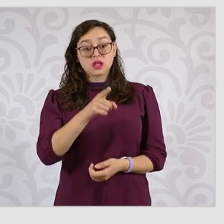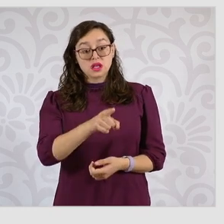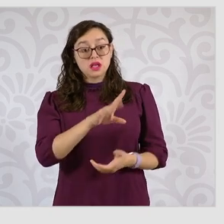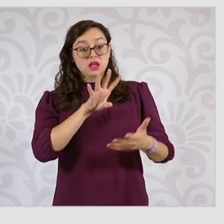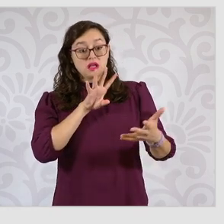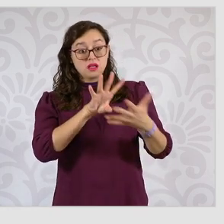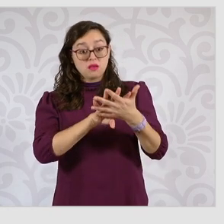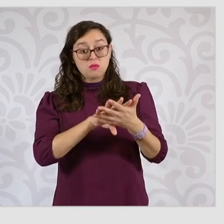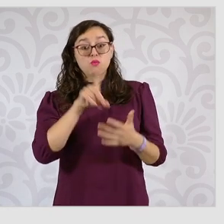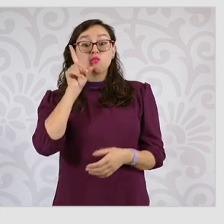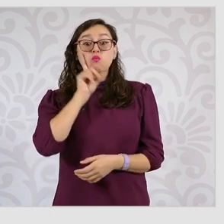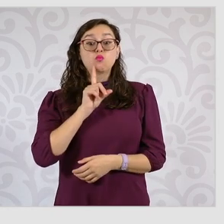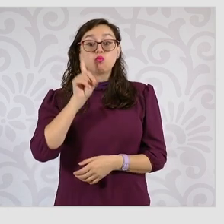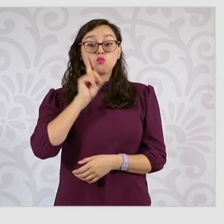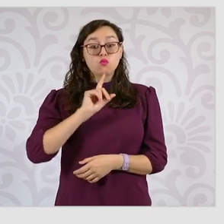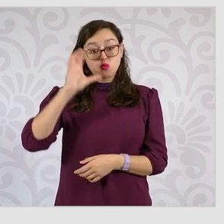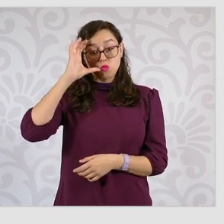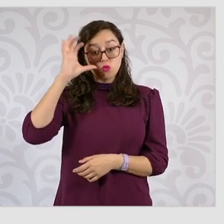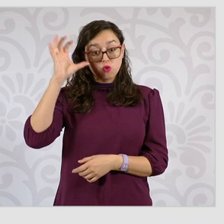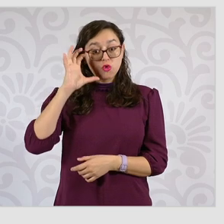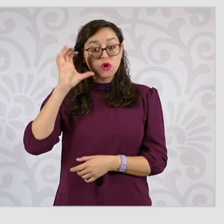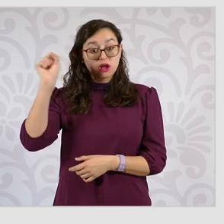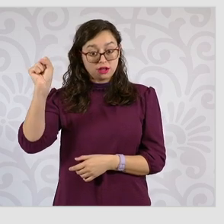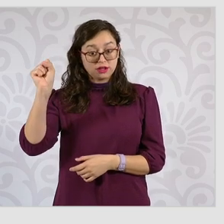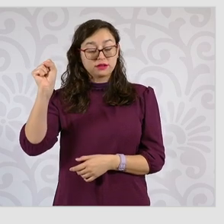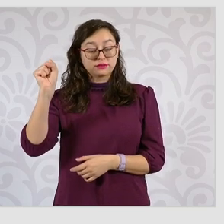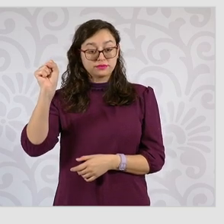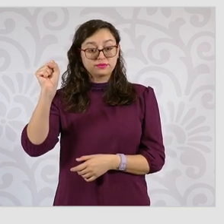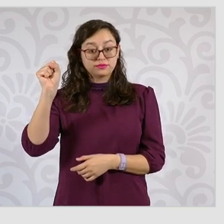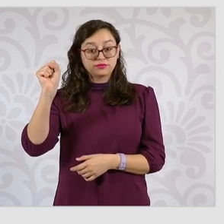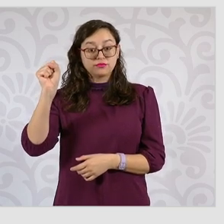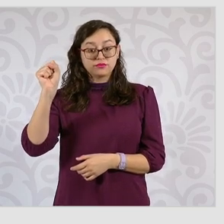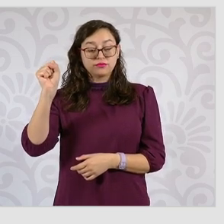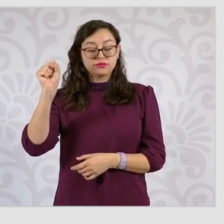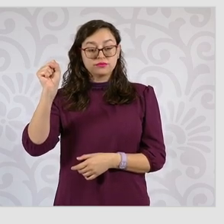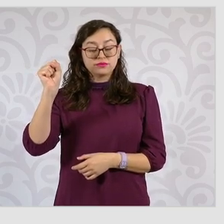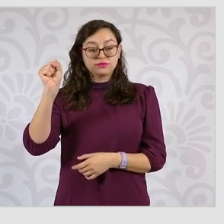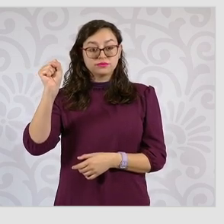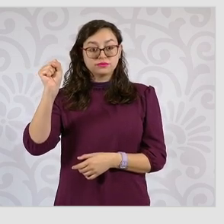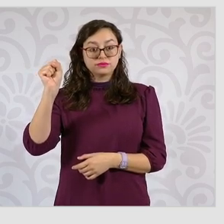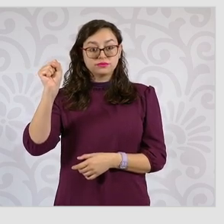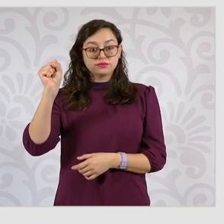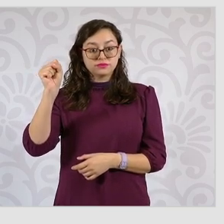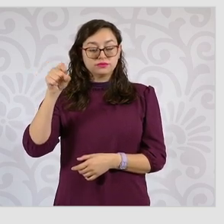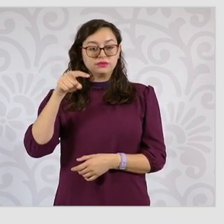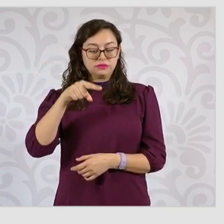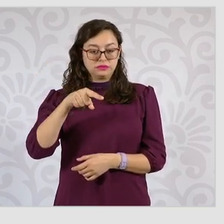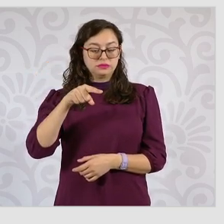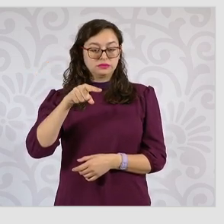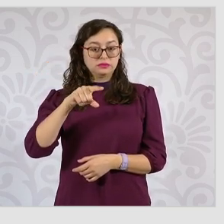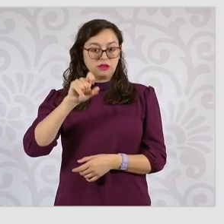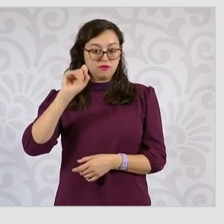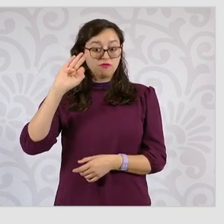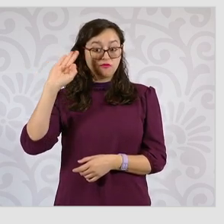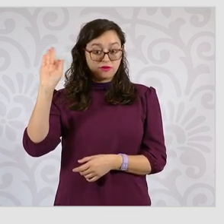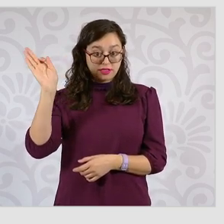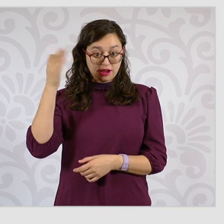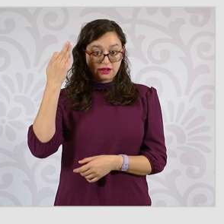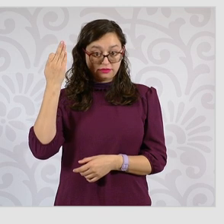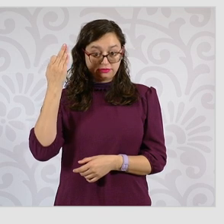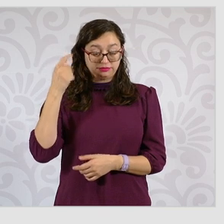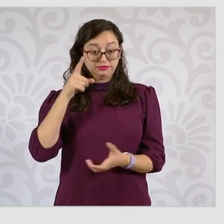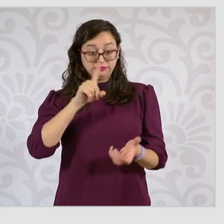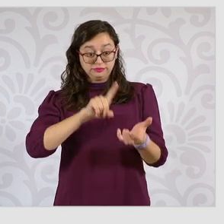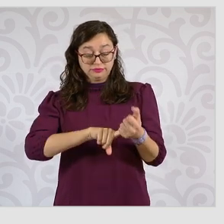de Morelos, en el penal femenil federal, de un total